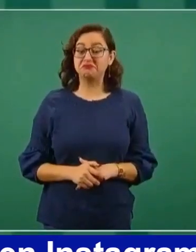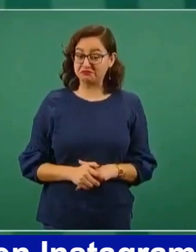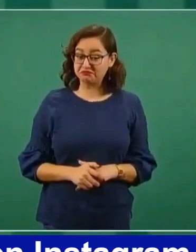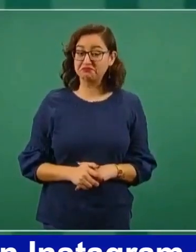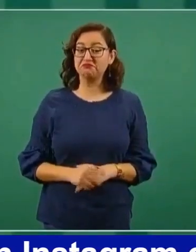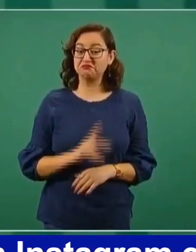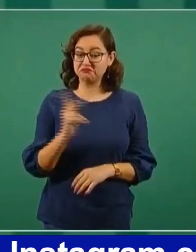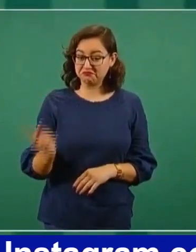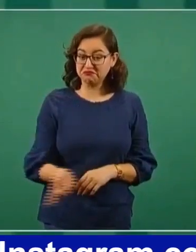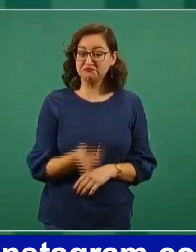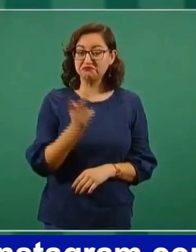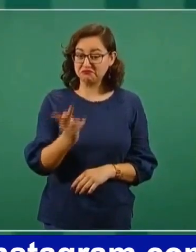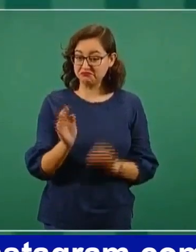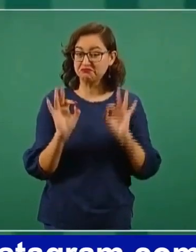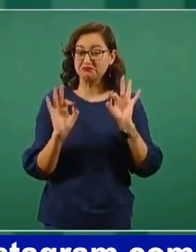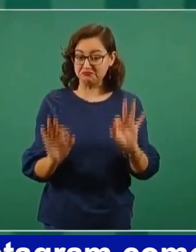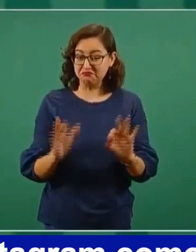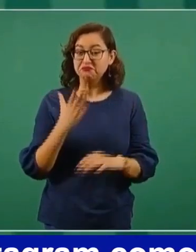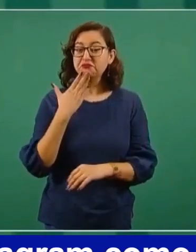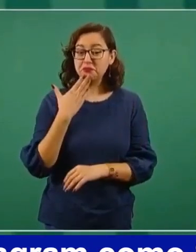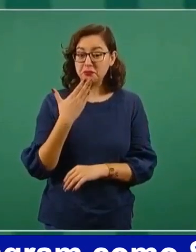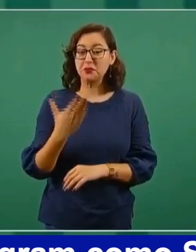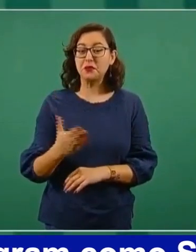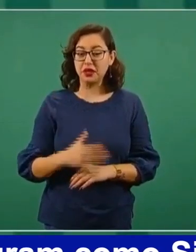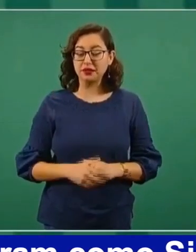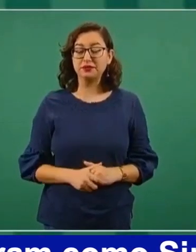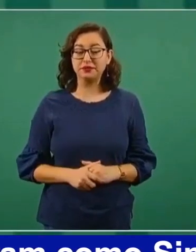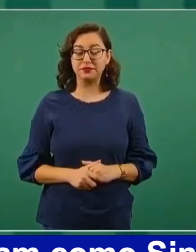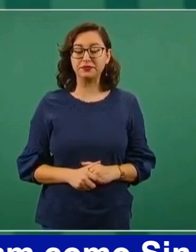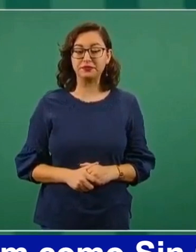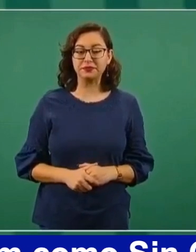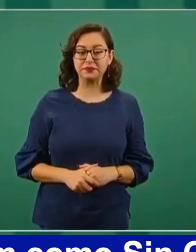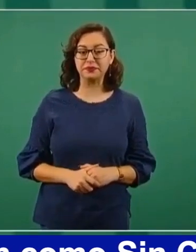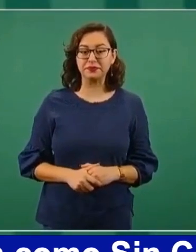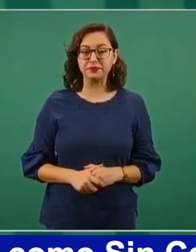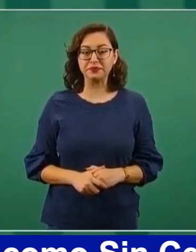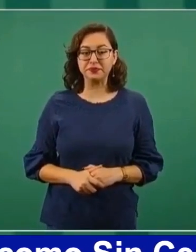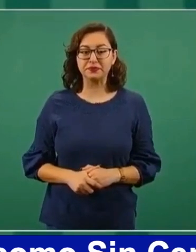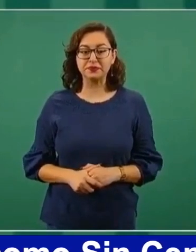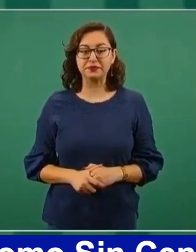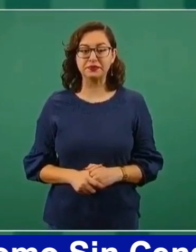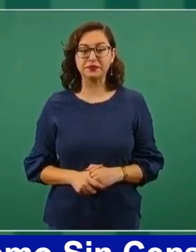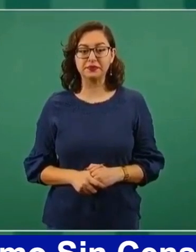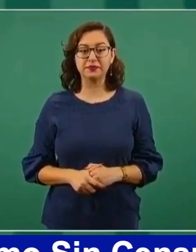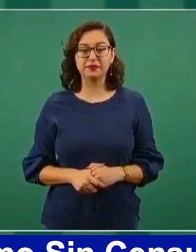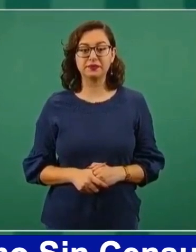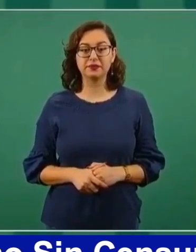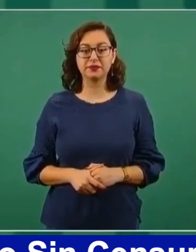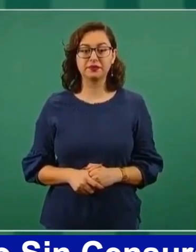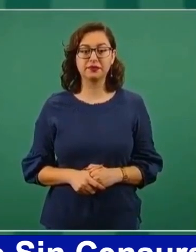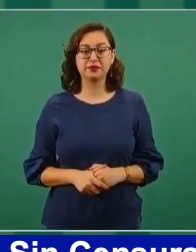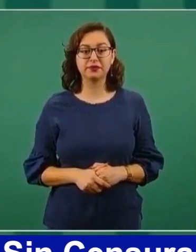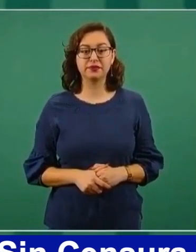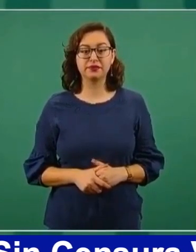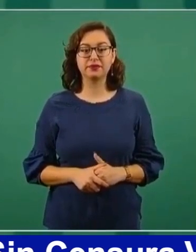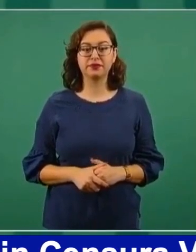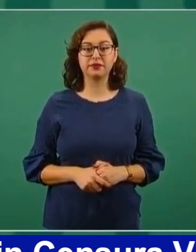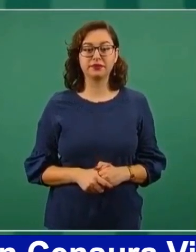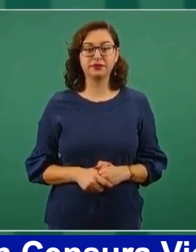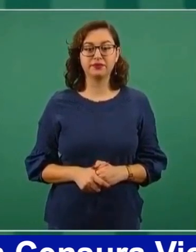Y creo que si es motivo de